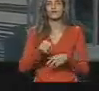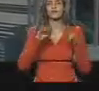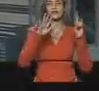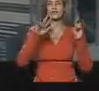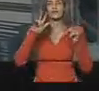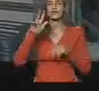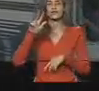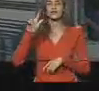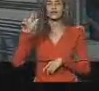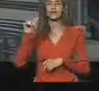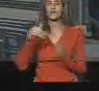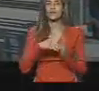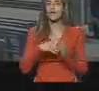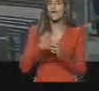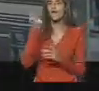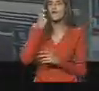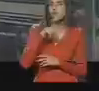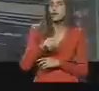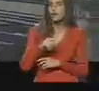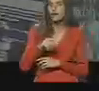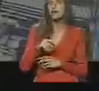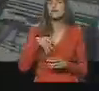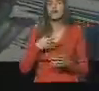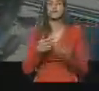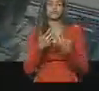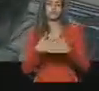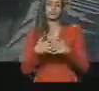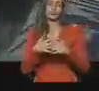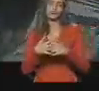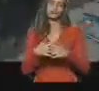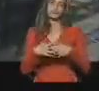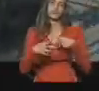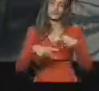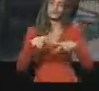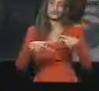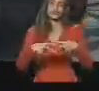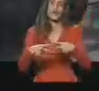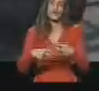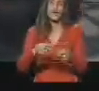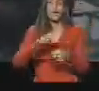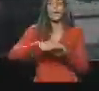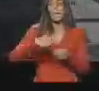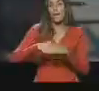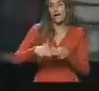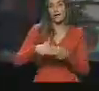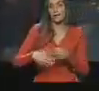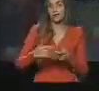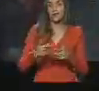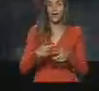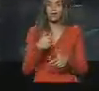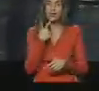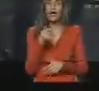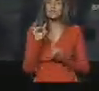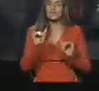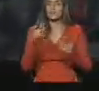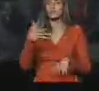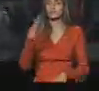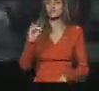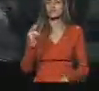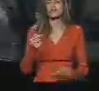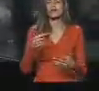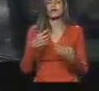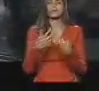bolívares, de bolívares fuertes para una planta procesadora de plátano. Bueno, aquí tiene, mira,